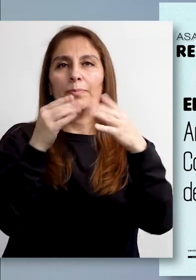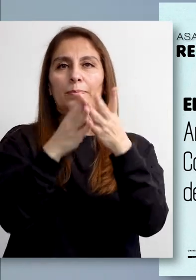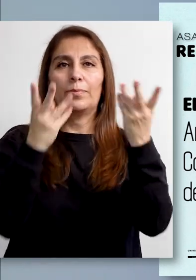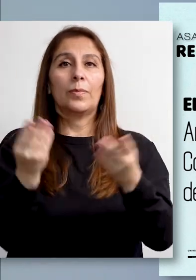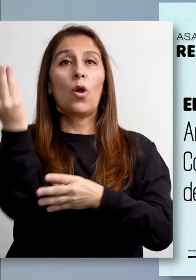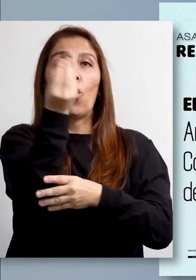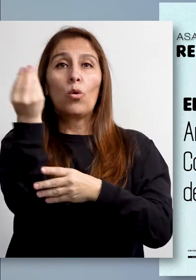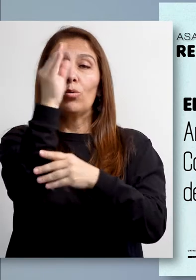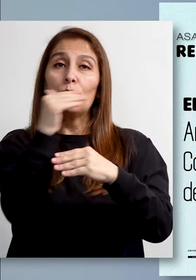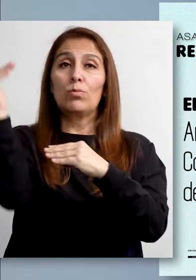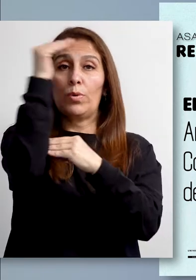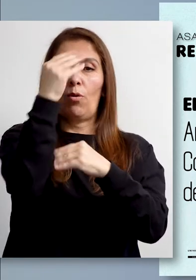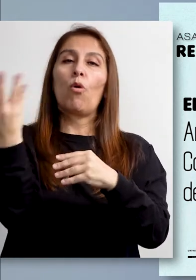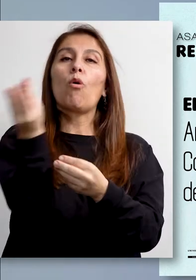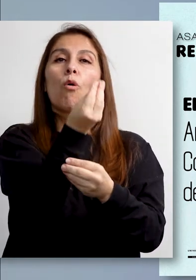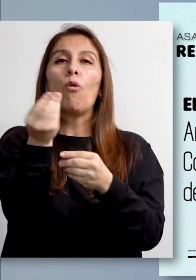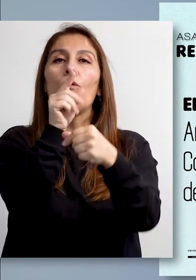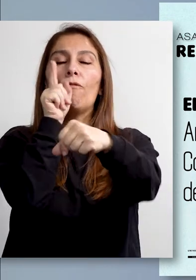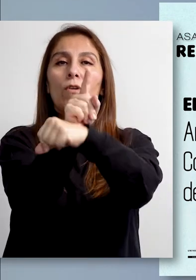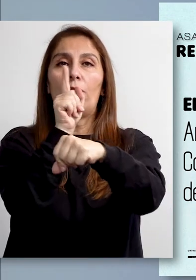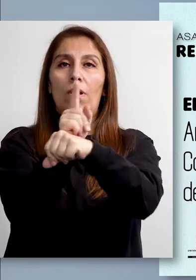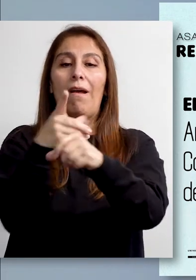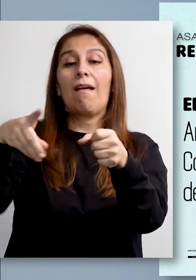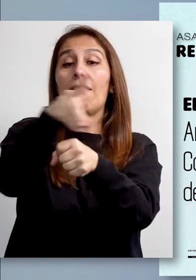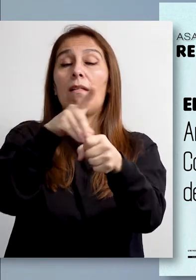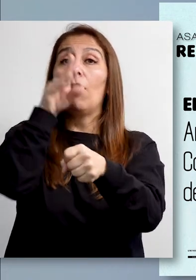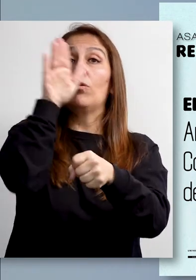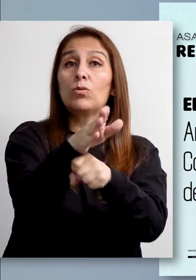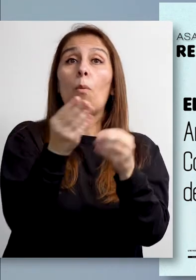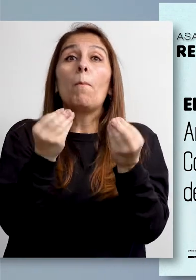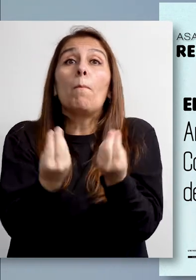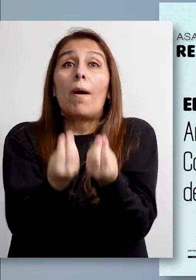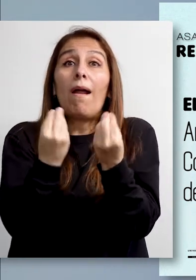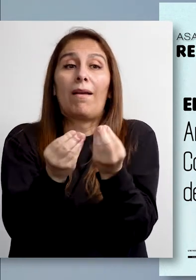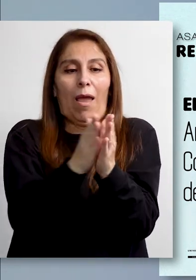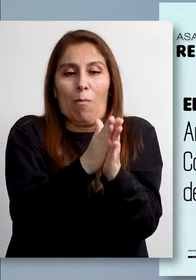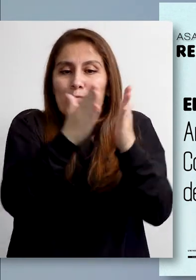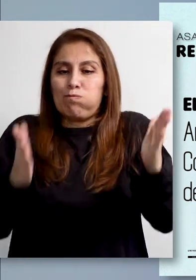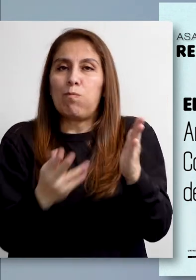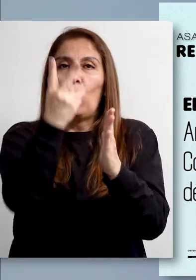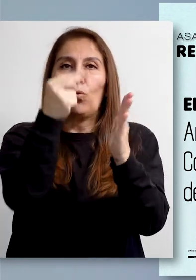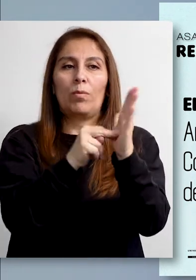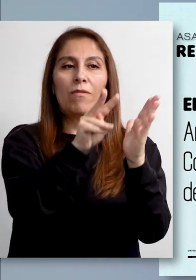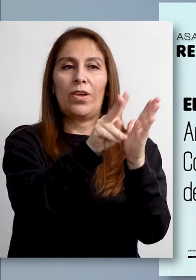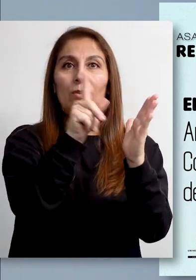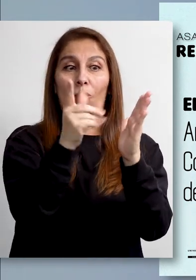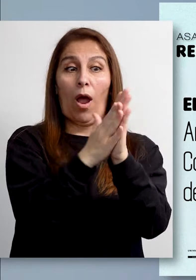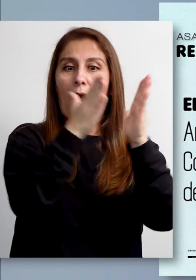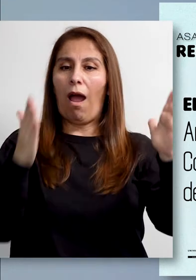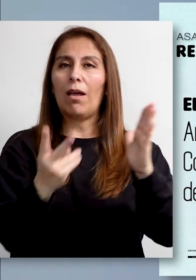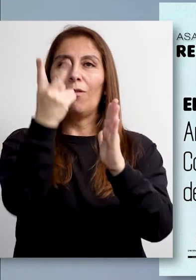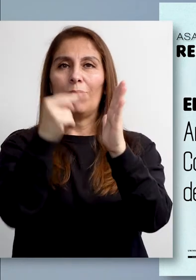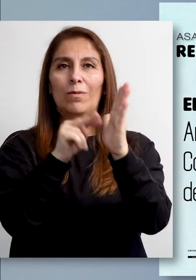los consejos de las facultades y de los departamentos para el periodo 2021-2023.